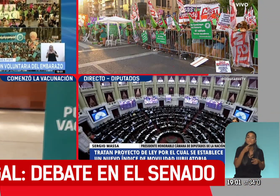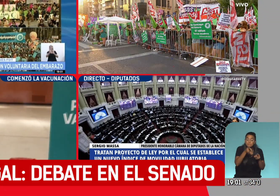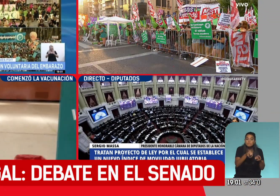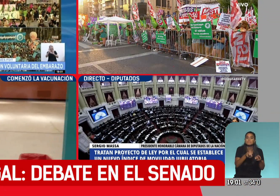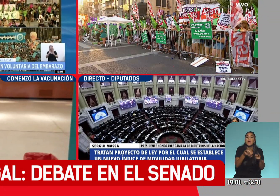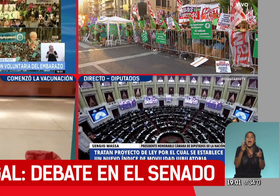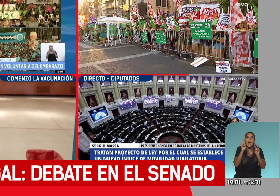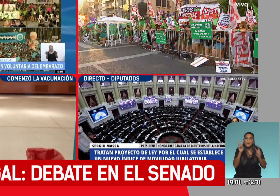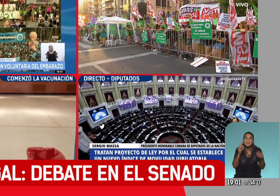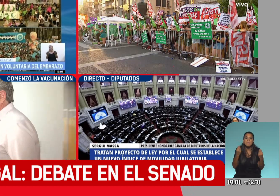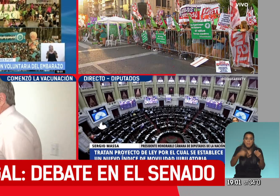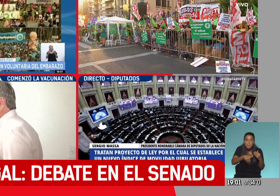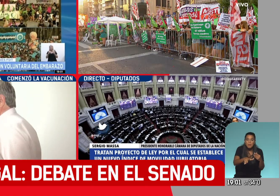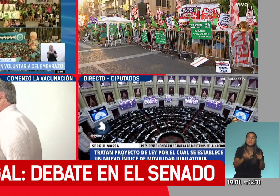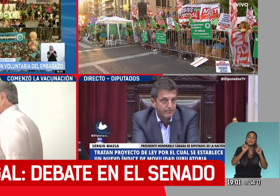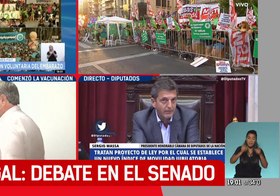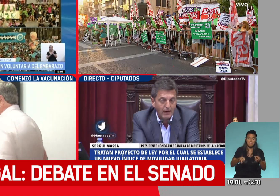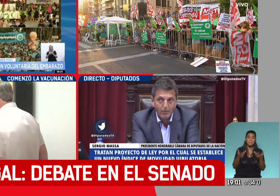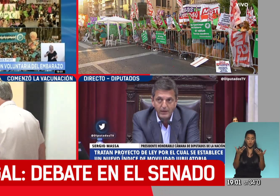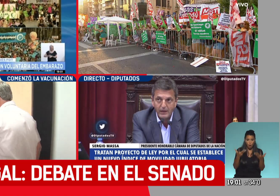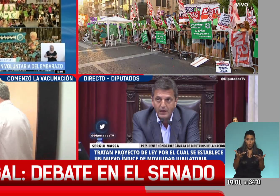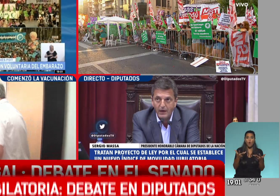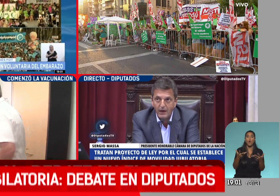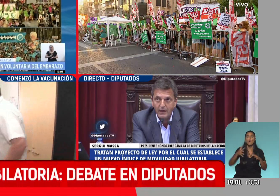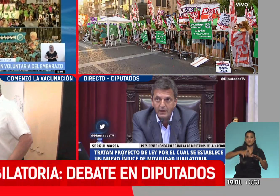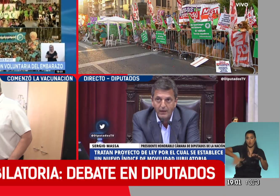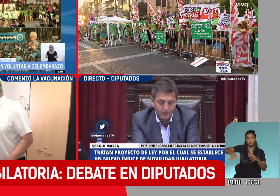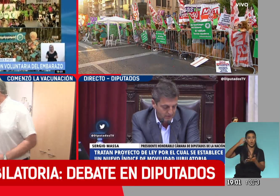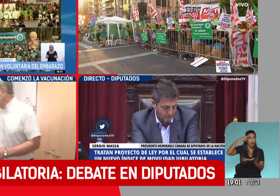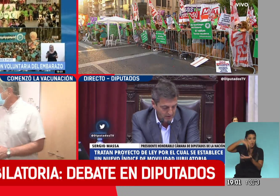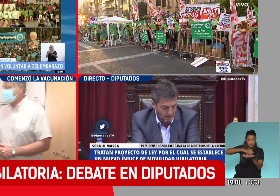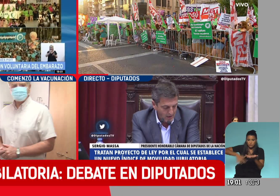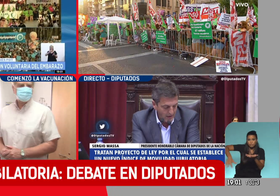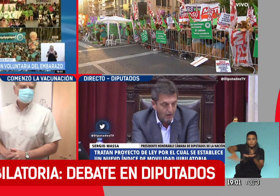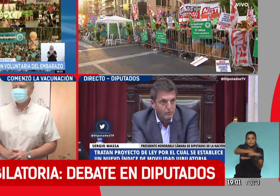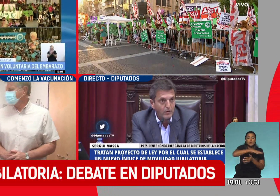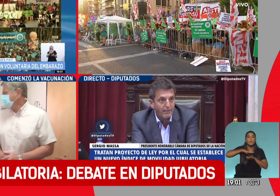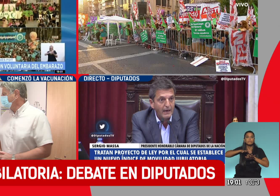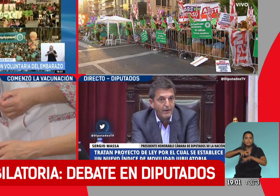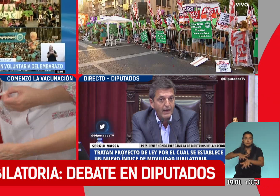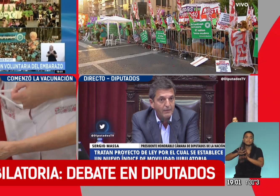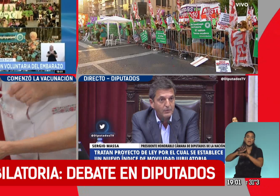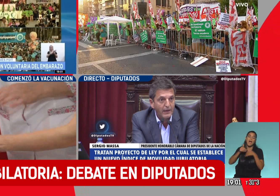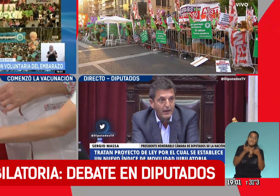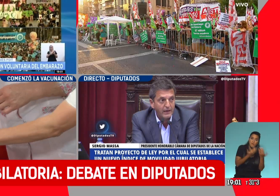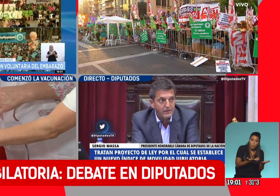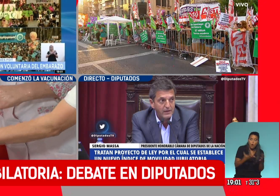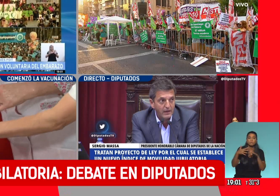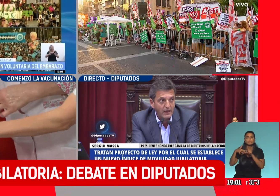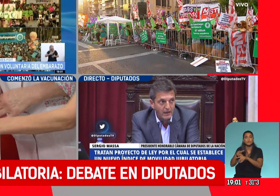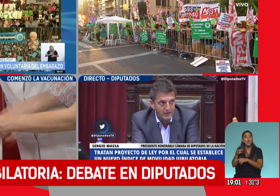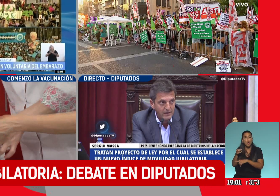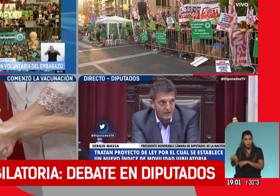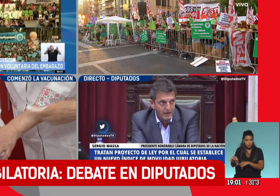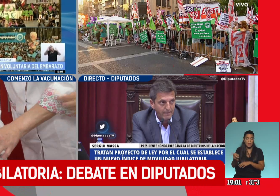de lo que sucede. Y también, obviamente, estamos allí, como en las adyacencias del Congreso, con las movilizaciones a favor y en contra